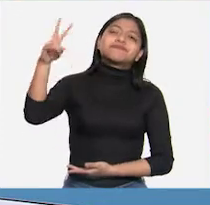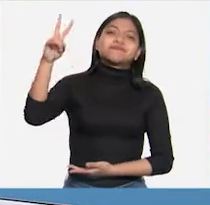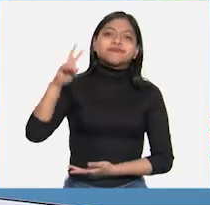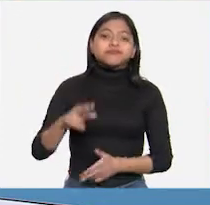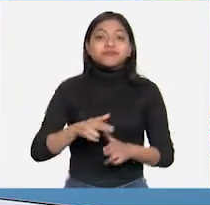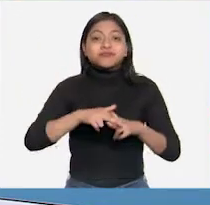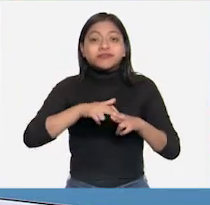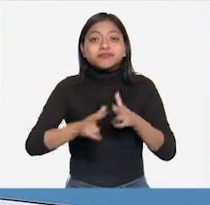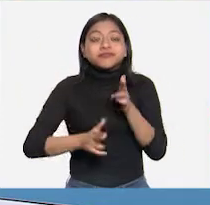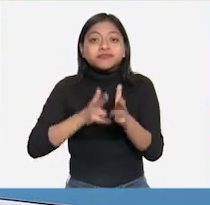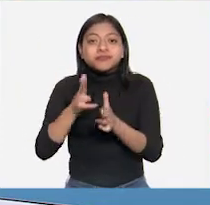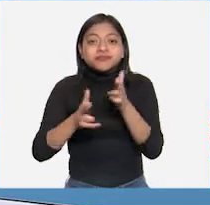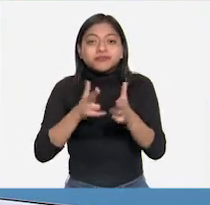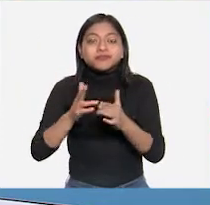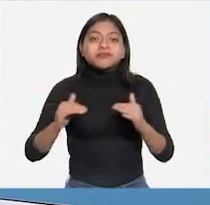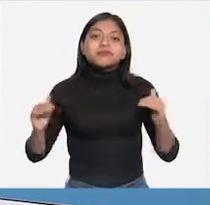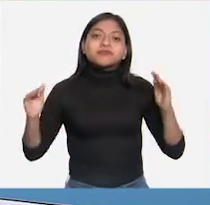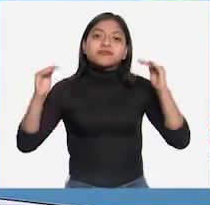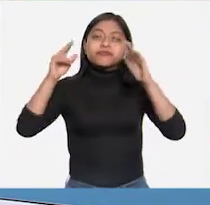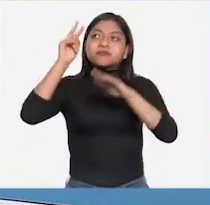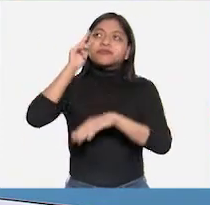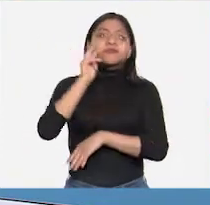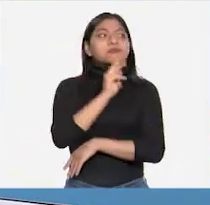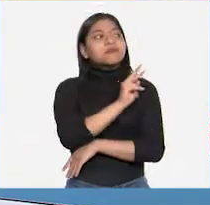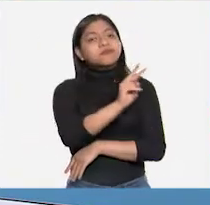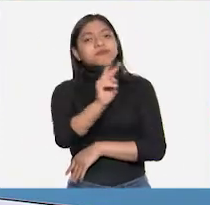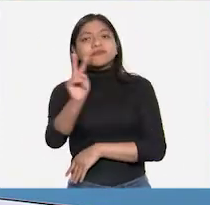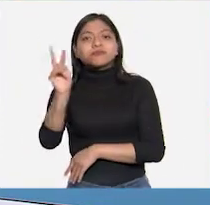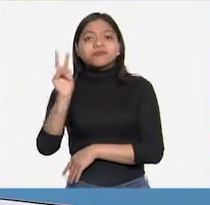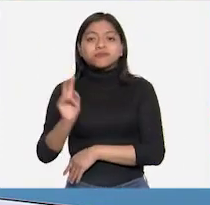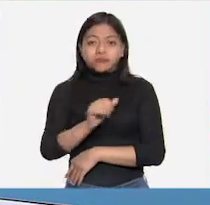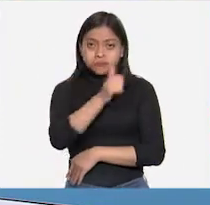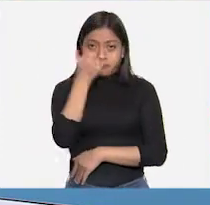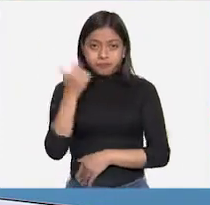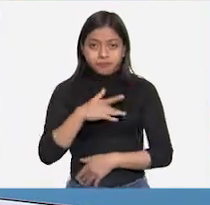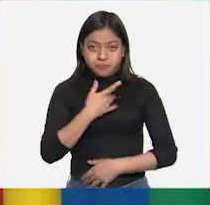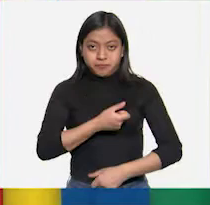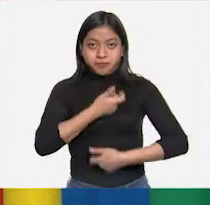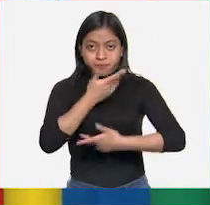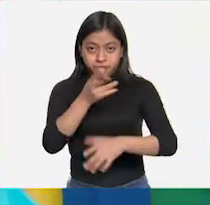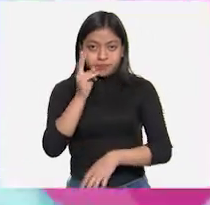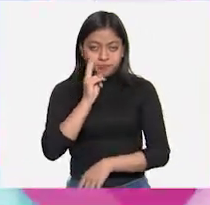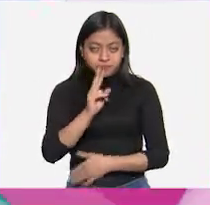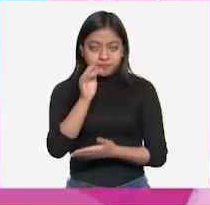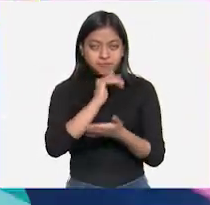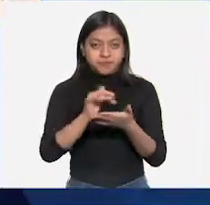tren a través de las montañas. ¿Y qué te parece si ahora leemos el otro? Muy bien.